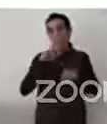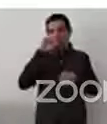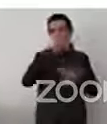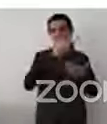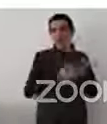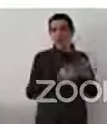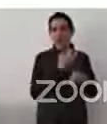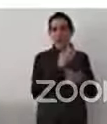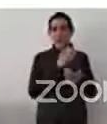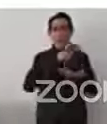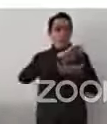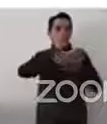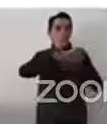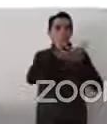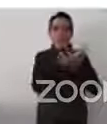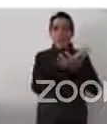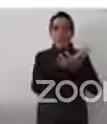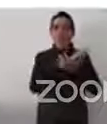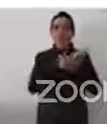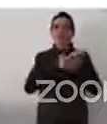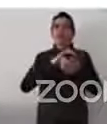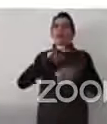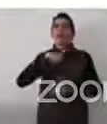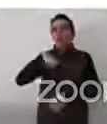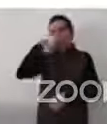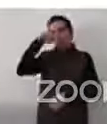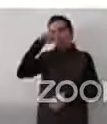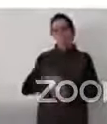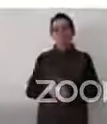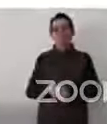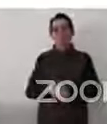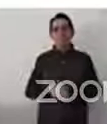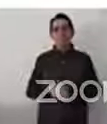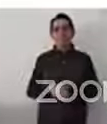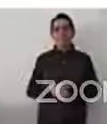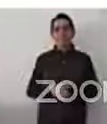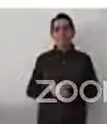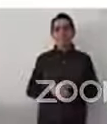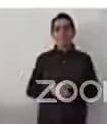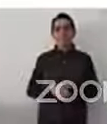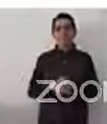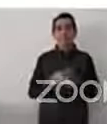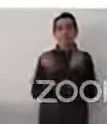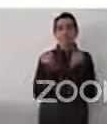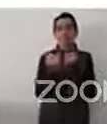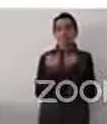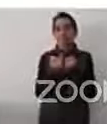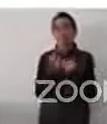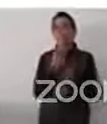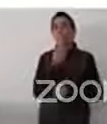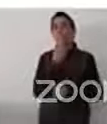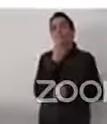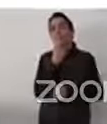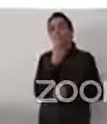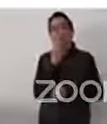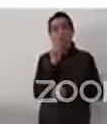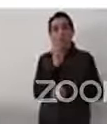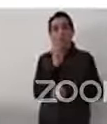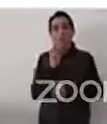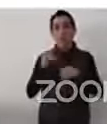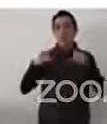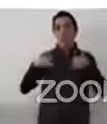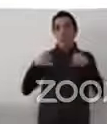en ese sentido. Y pasa también lo mismo con niños, niñas, adolescentes, pero también con personas mayores.